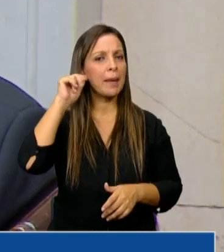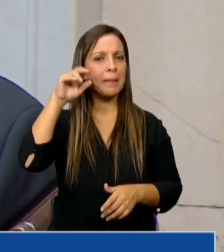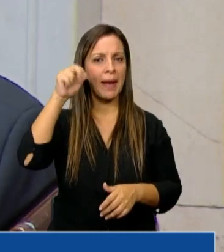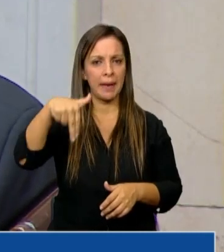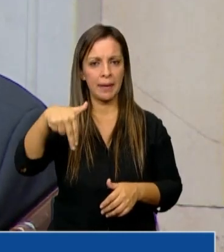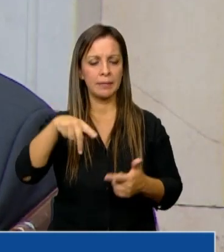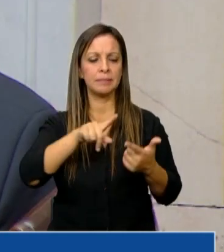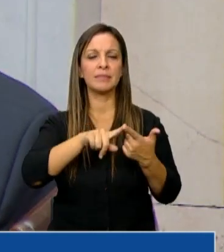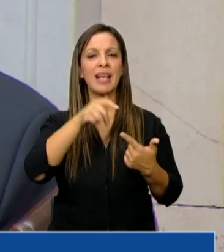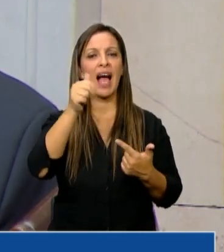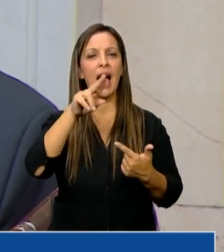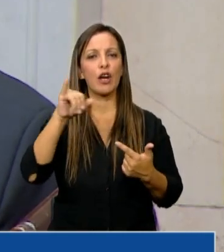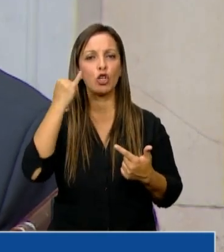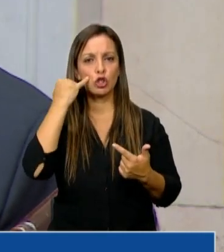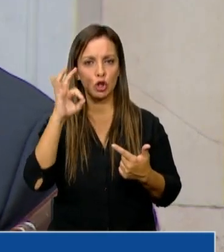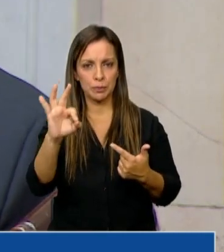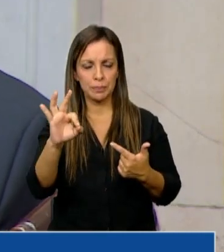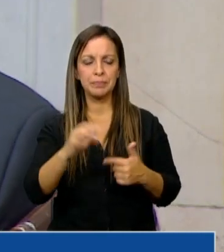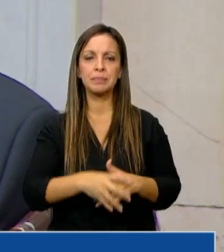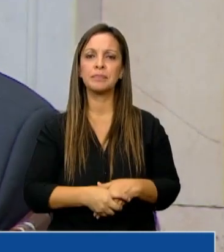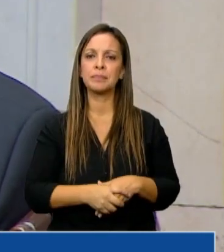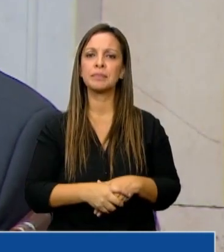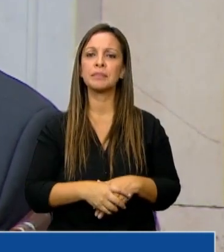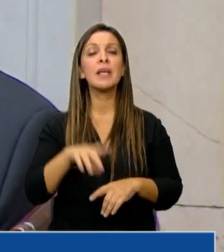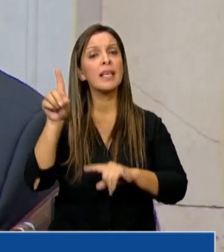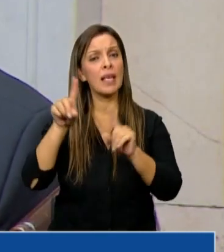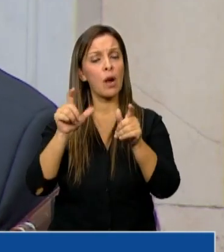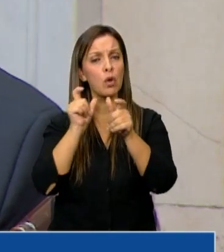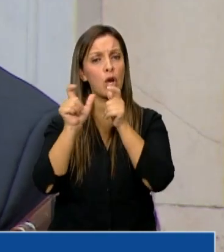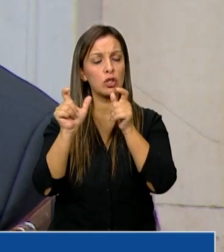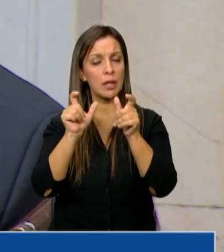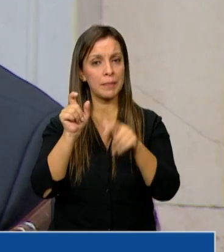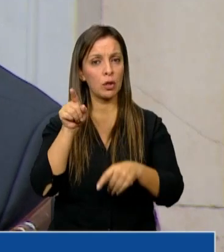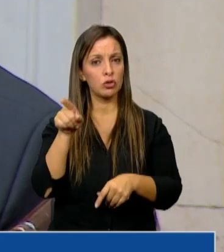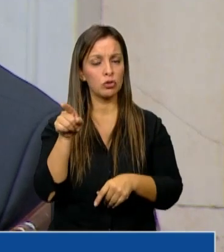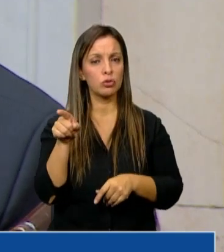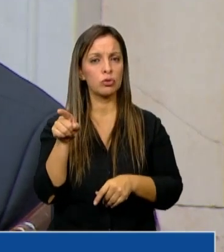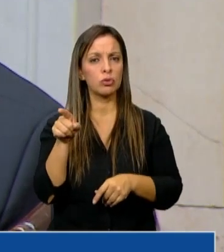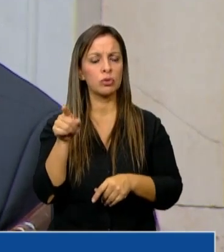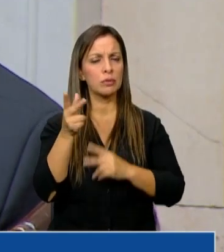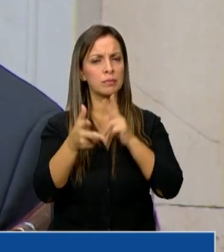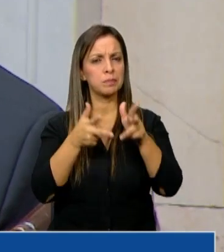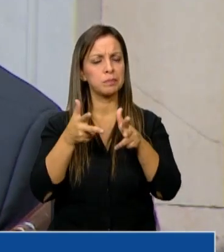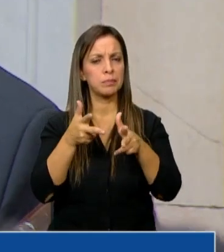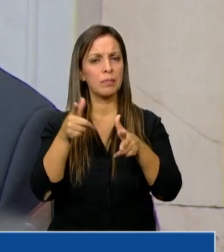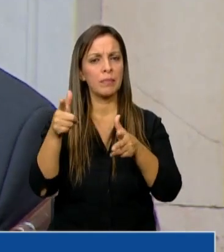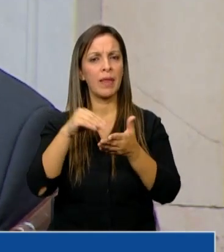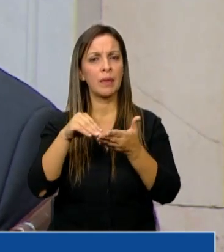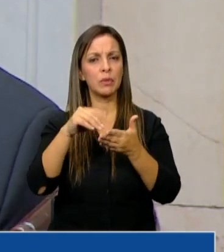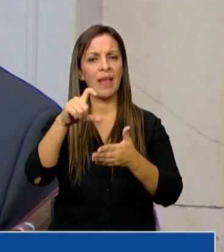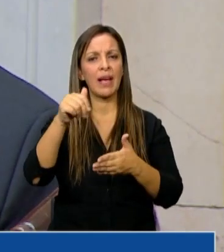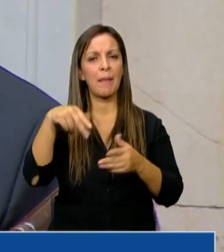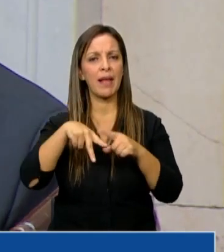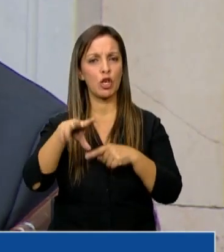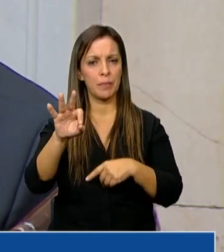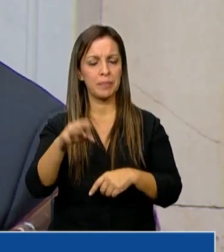que planteó Arroyo, y principalmente algunos conceptos que planteó la diputada Camaño.